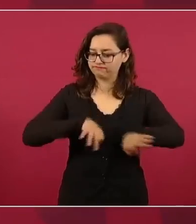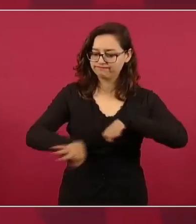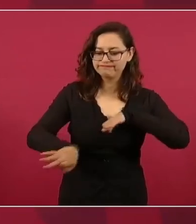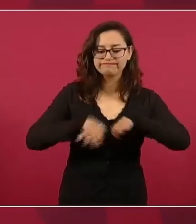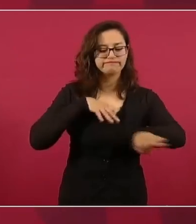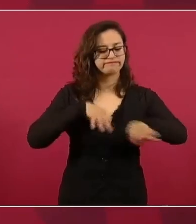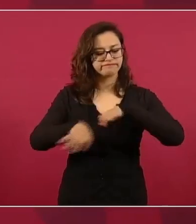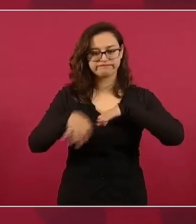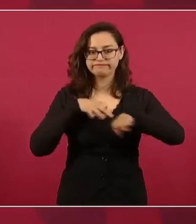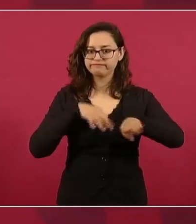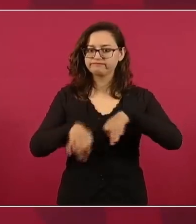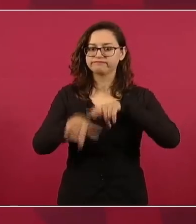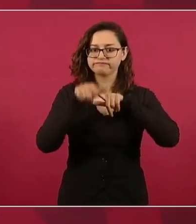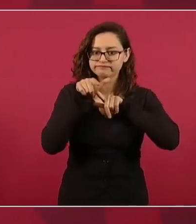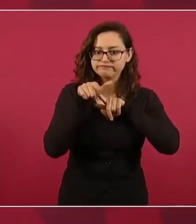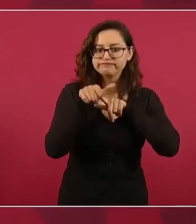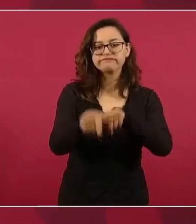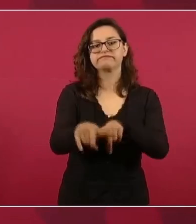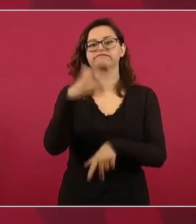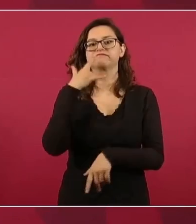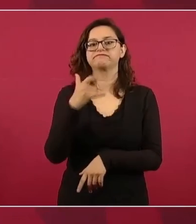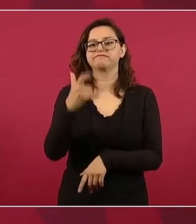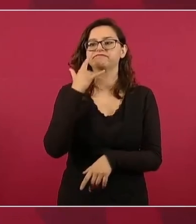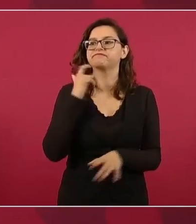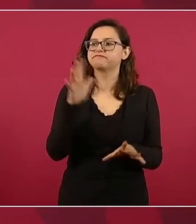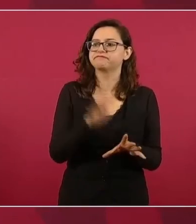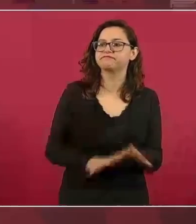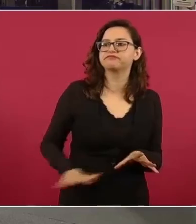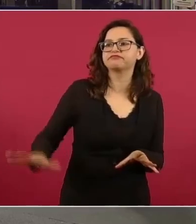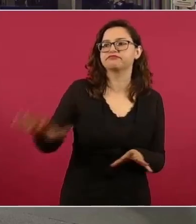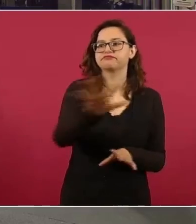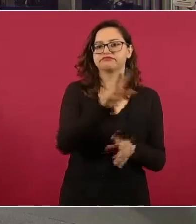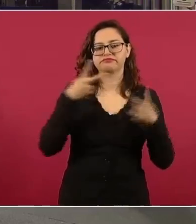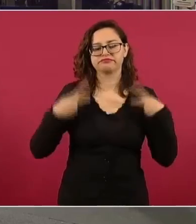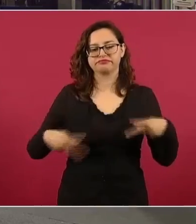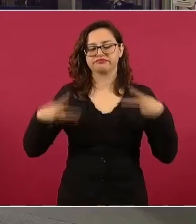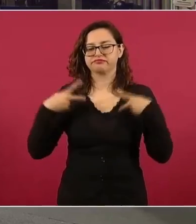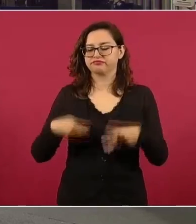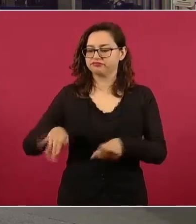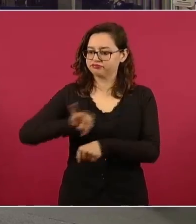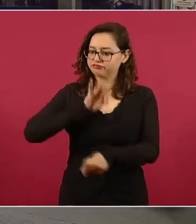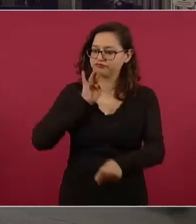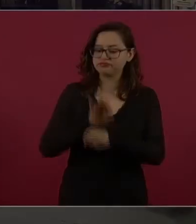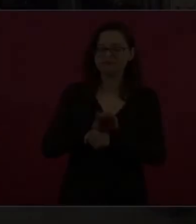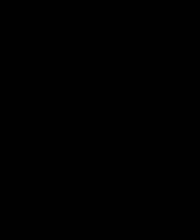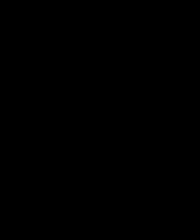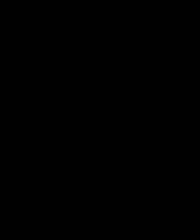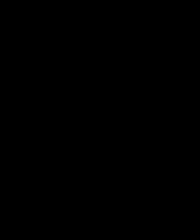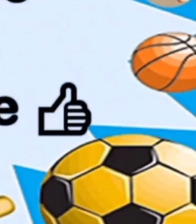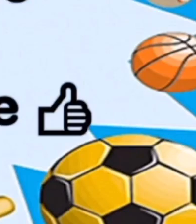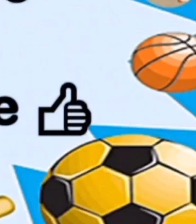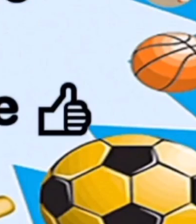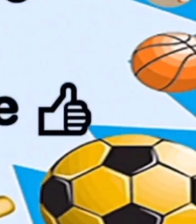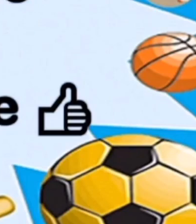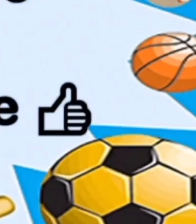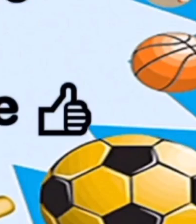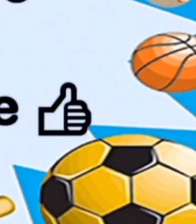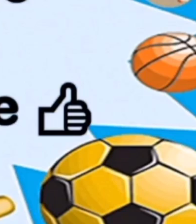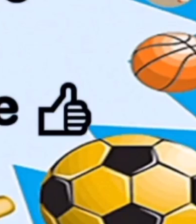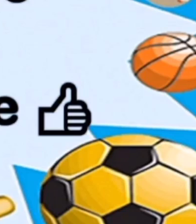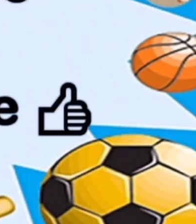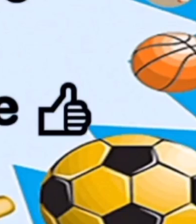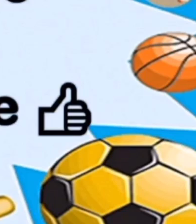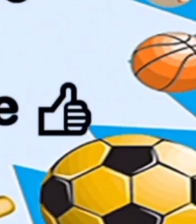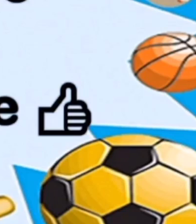en beneficio de nuestro pueblo hasta el último día por favor los